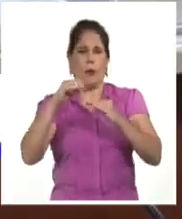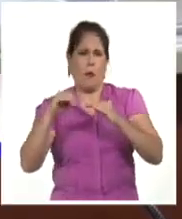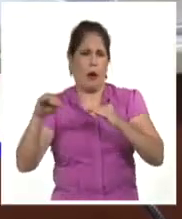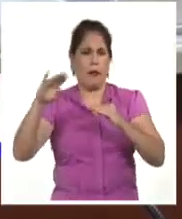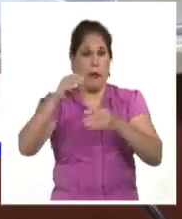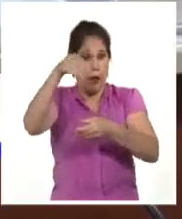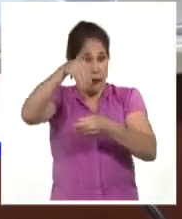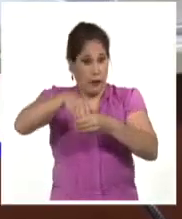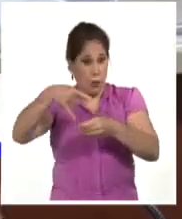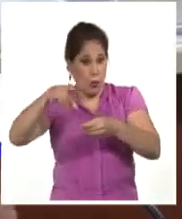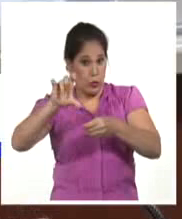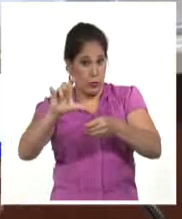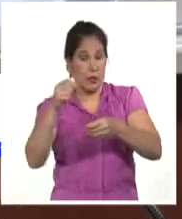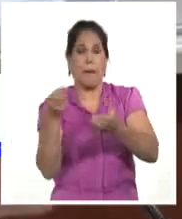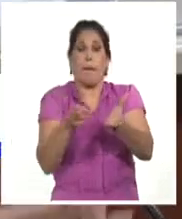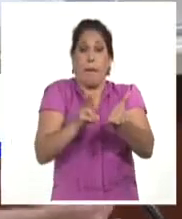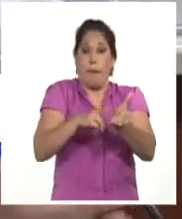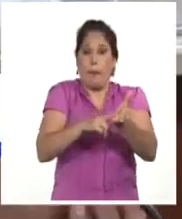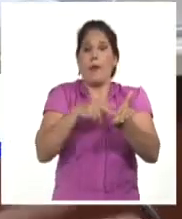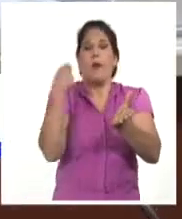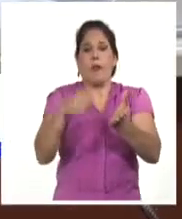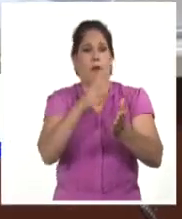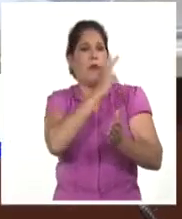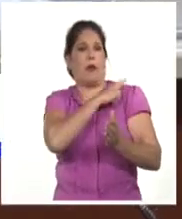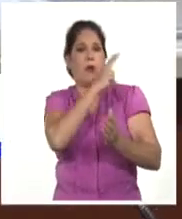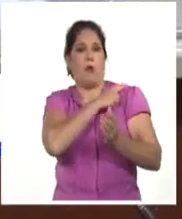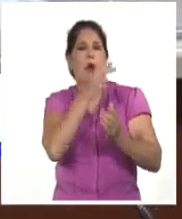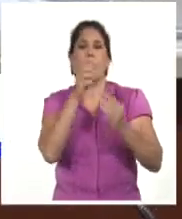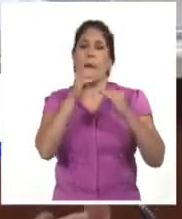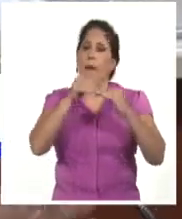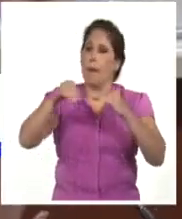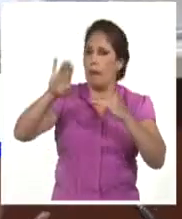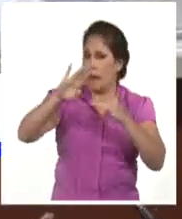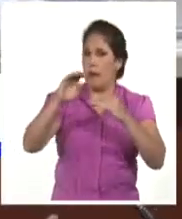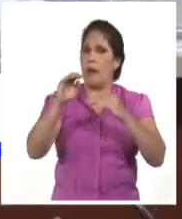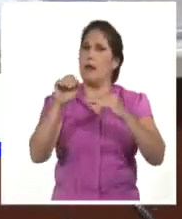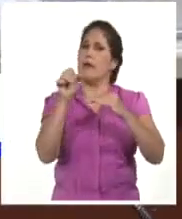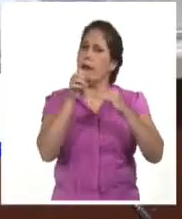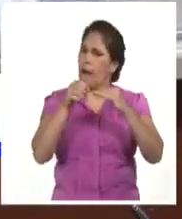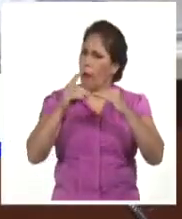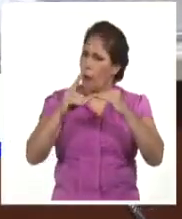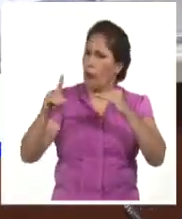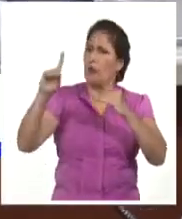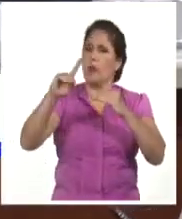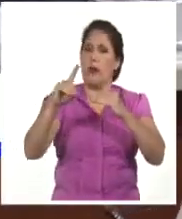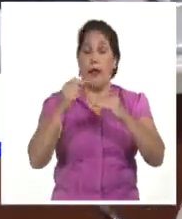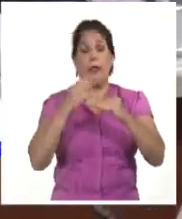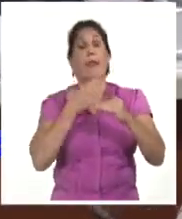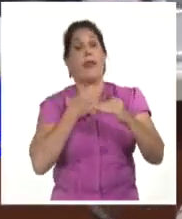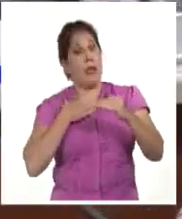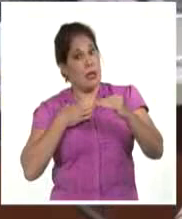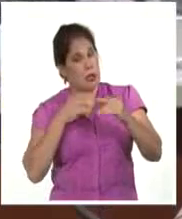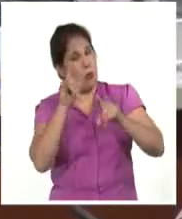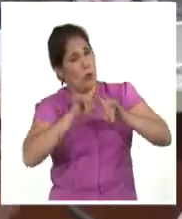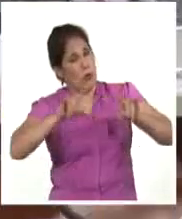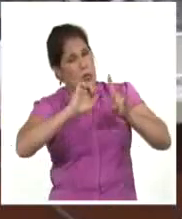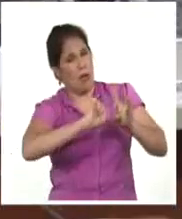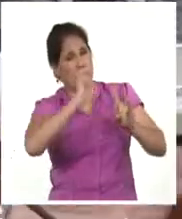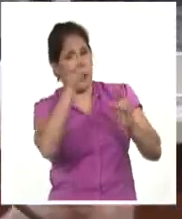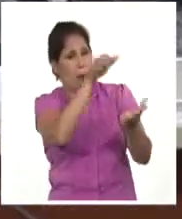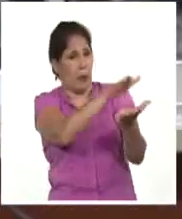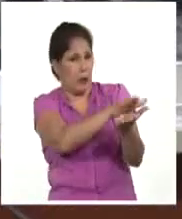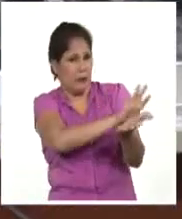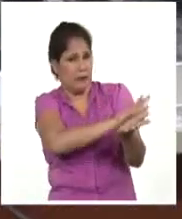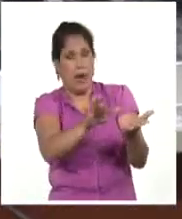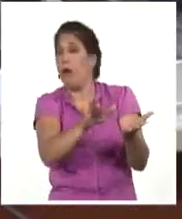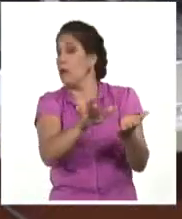para que dentro de la Unión de Jóvenes Comunistas también los cuadros puedan cumplir con esas metas que forman parte de las aspiraciones y realizaciones individuales pero que